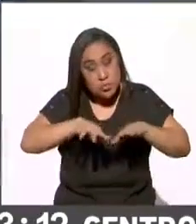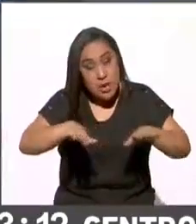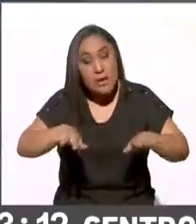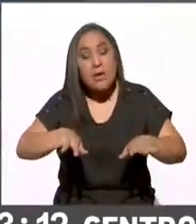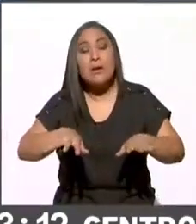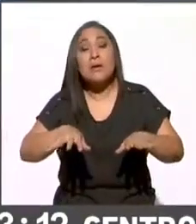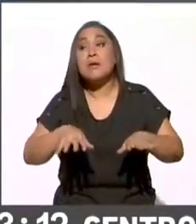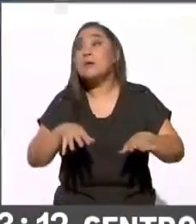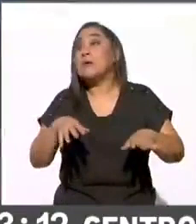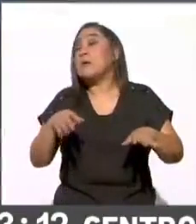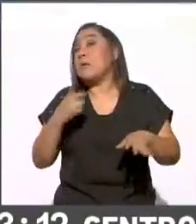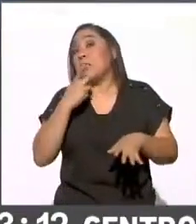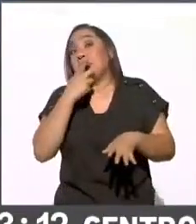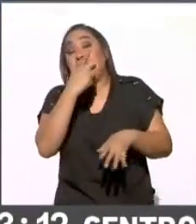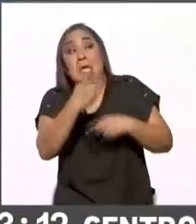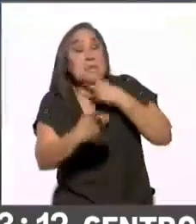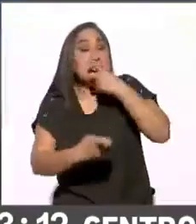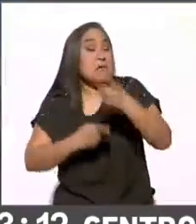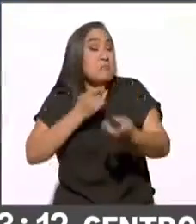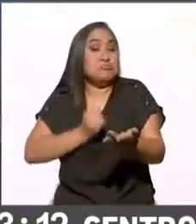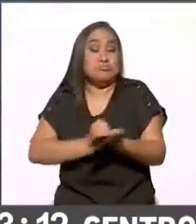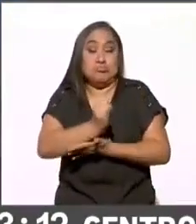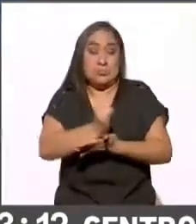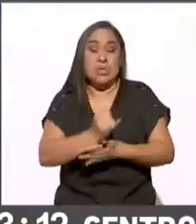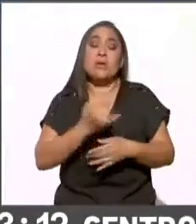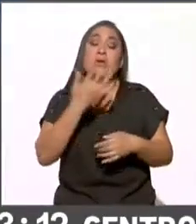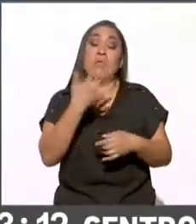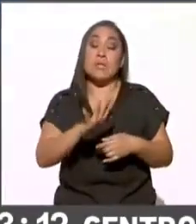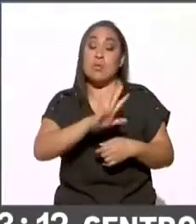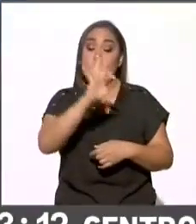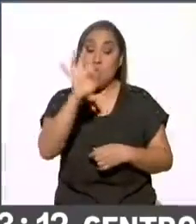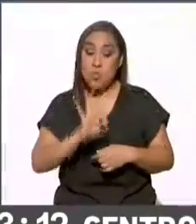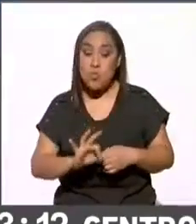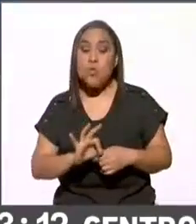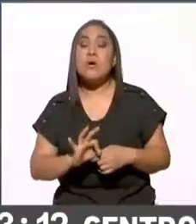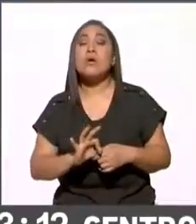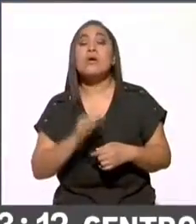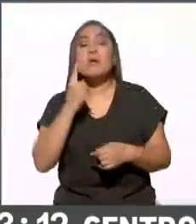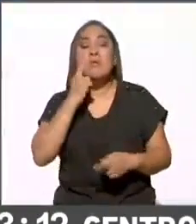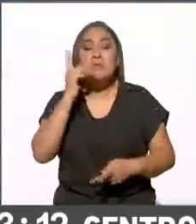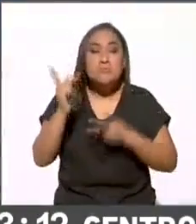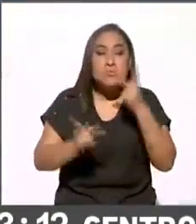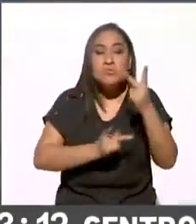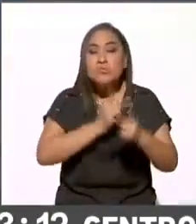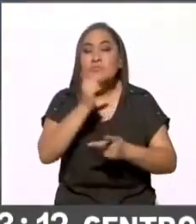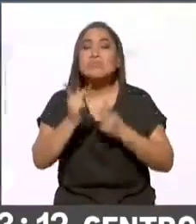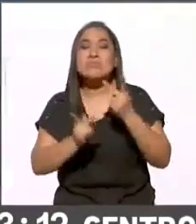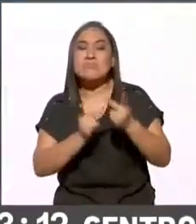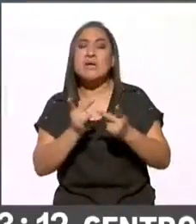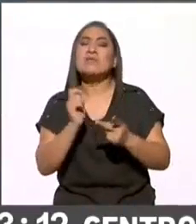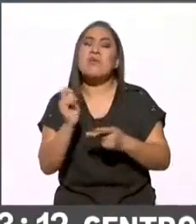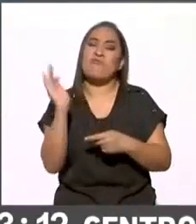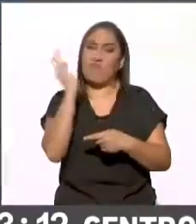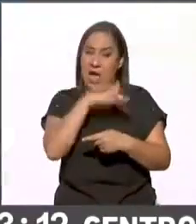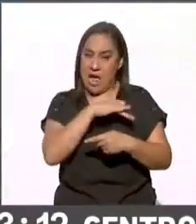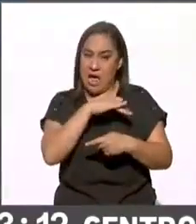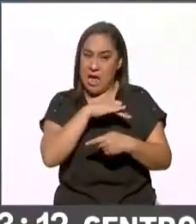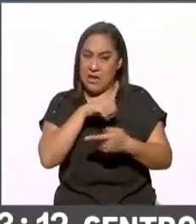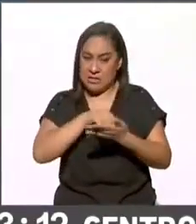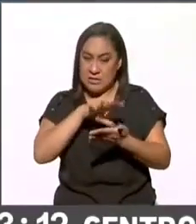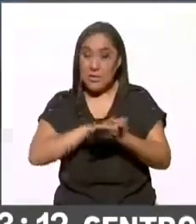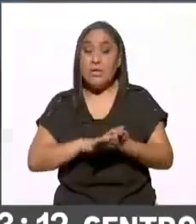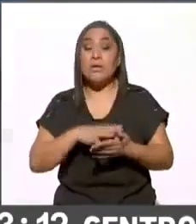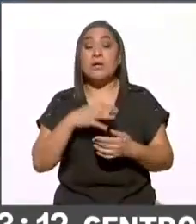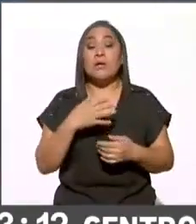declaraciones, se atribuyen a declaraciones, 10% a encuestas de salida falsas y un 3% a falsas